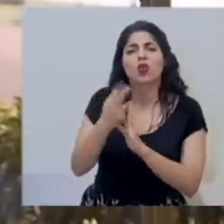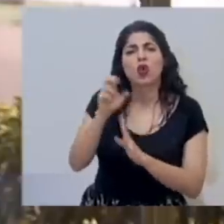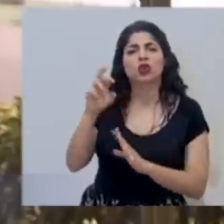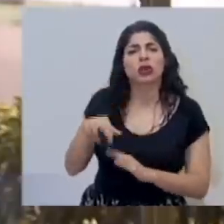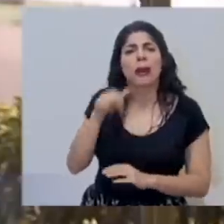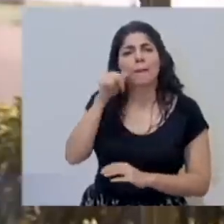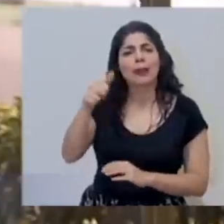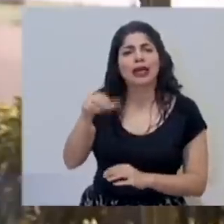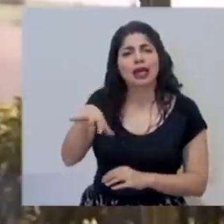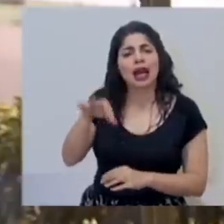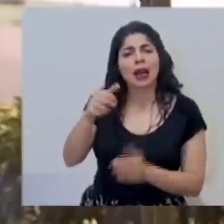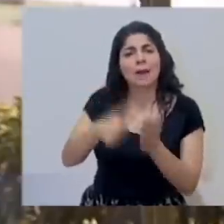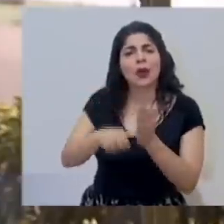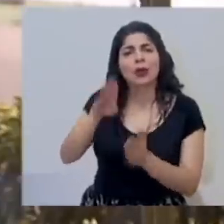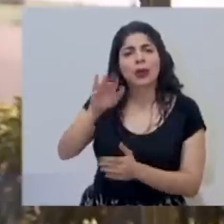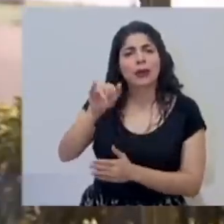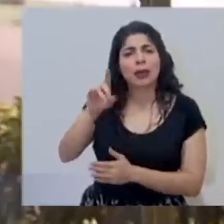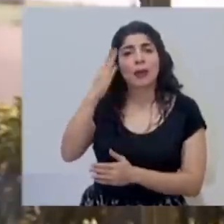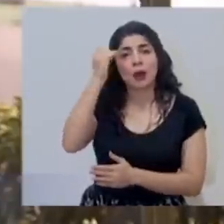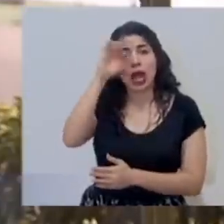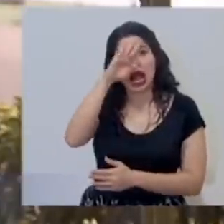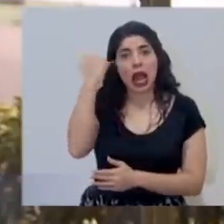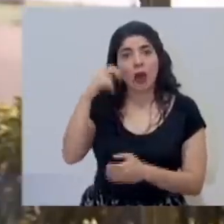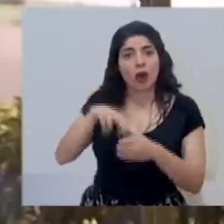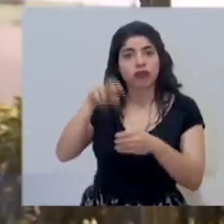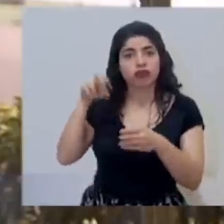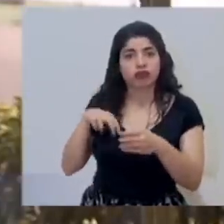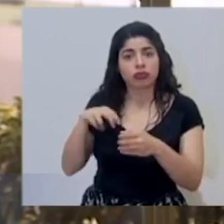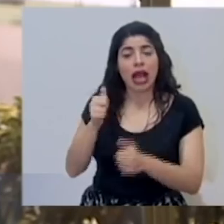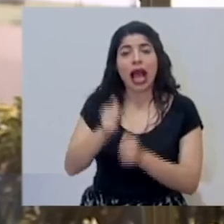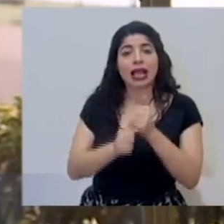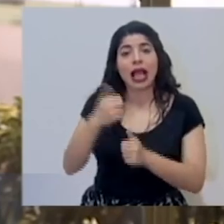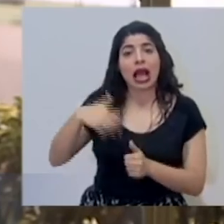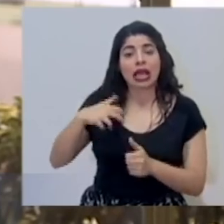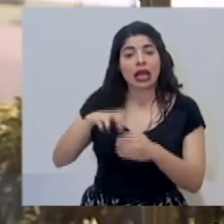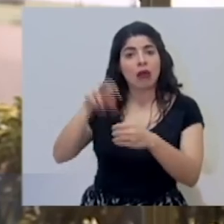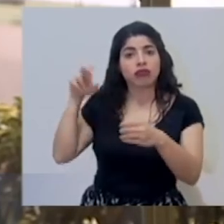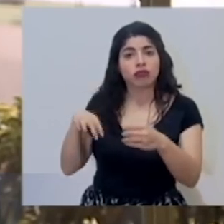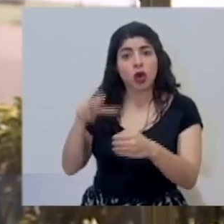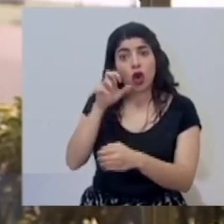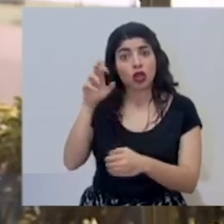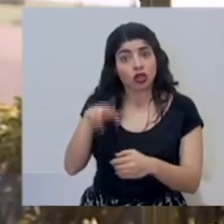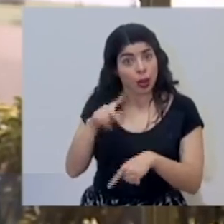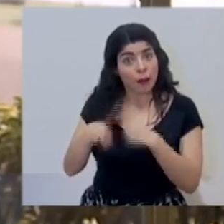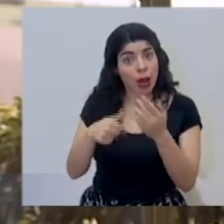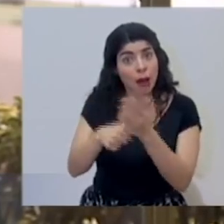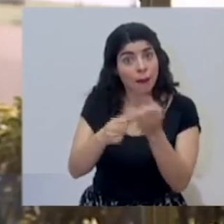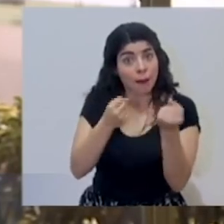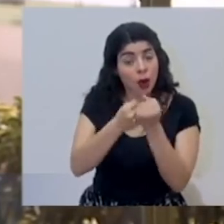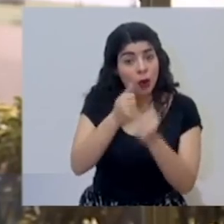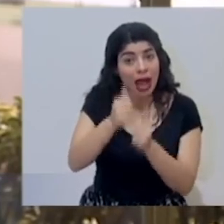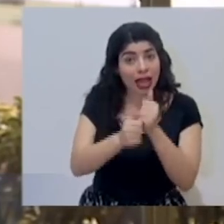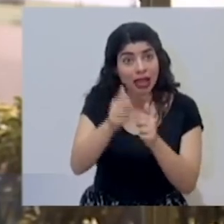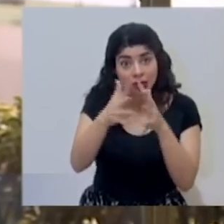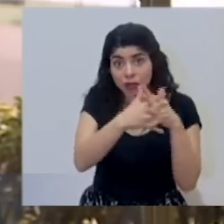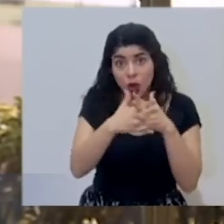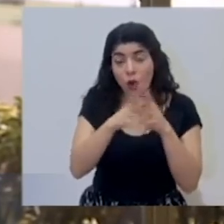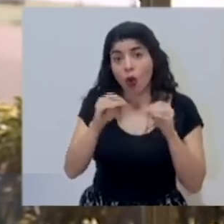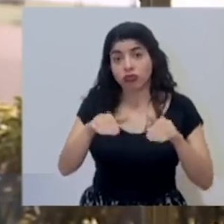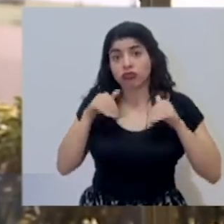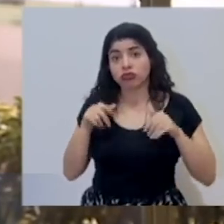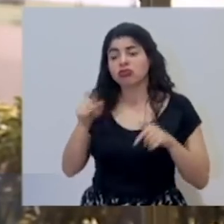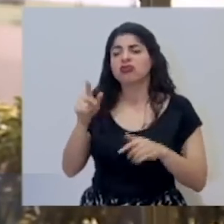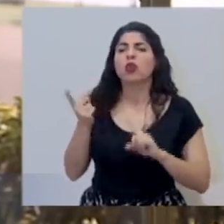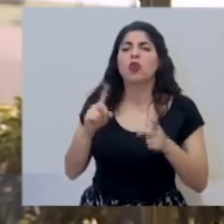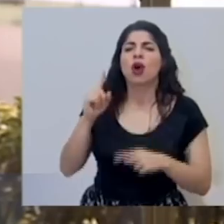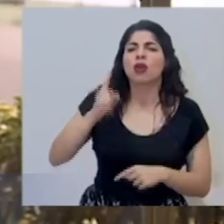Costa Rica mañana en la elección del BID, tomando en cuenta que doña Laura Chinchilla se retiró, que el candidato argentino se retiró, Costa Rica va a votar a favor del candidato estadounidense, nos vamos a abstener,